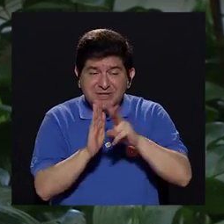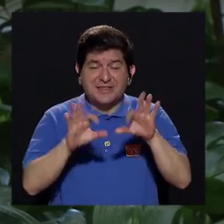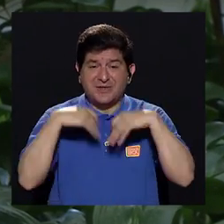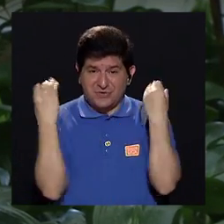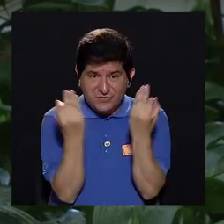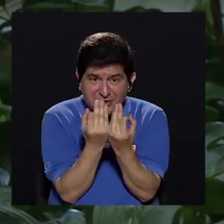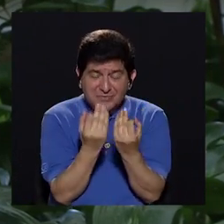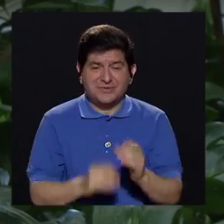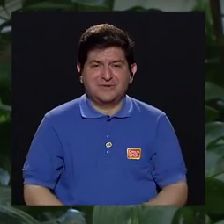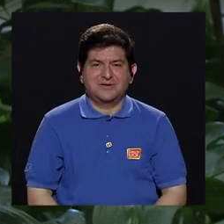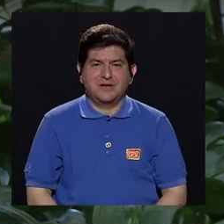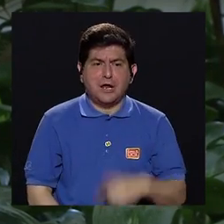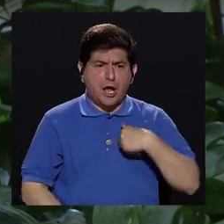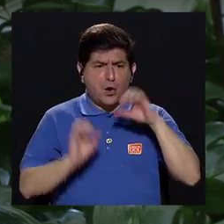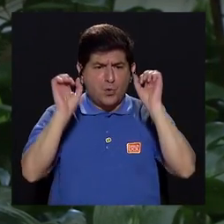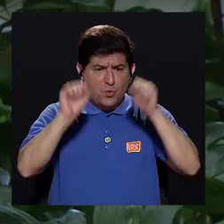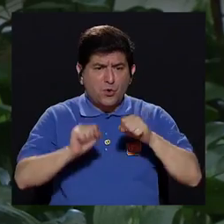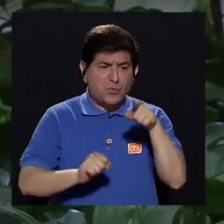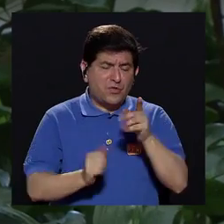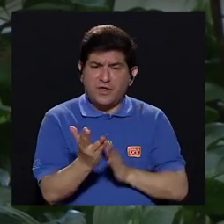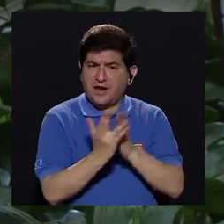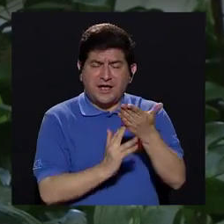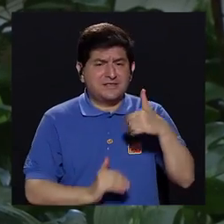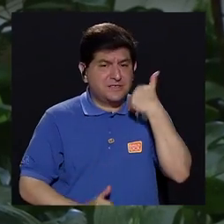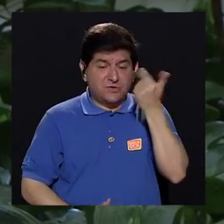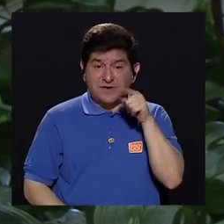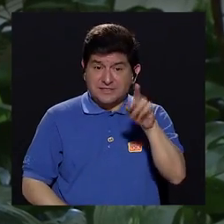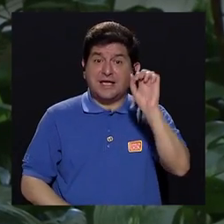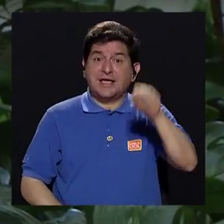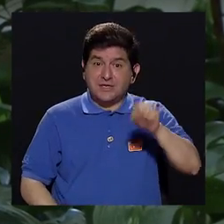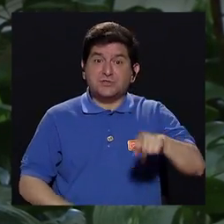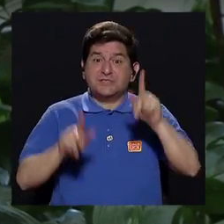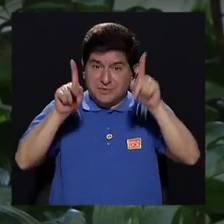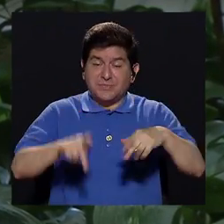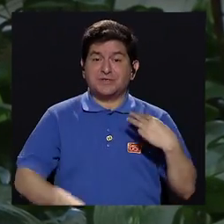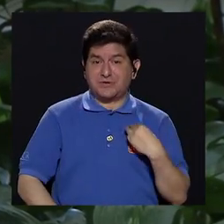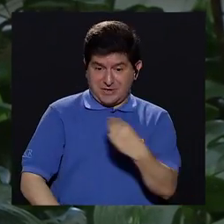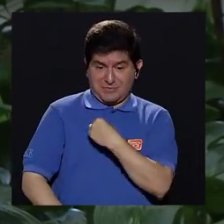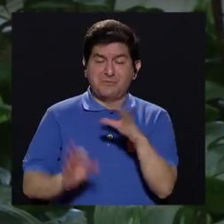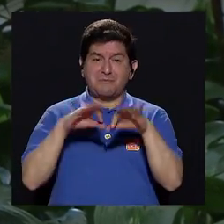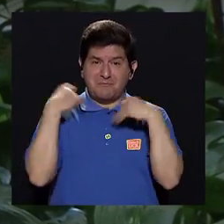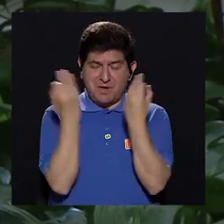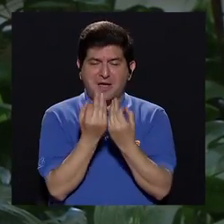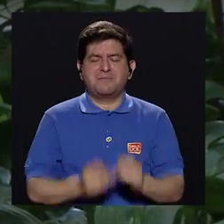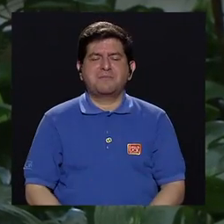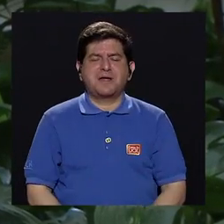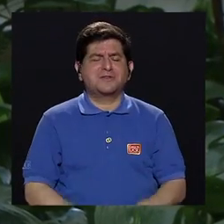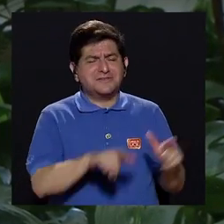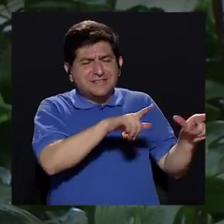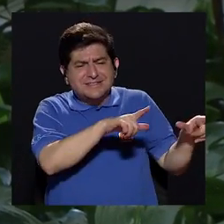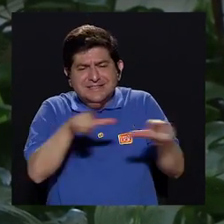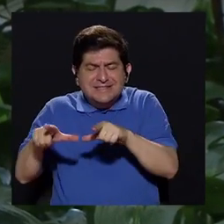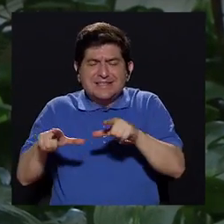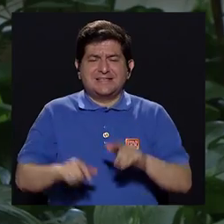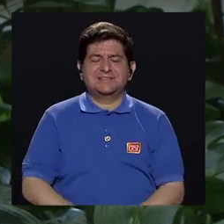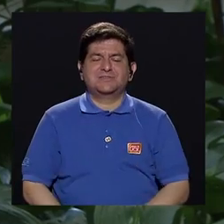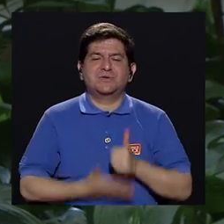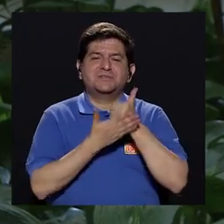y uno uno no puede acceder a eso tan fácilmente como ellos que son propios de la familia entonces estar en una disposición de